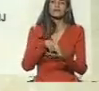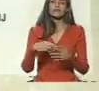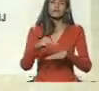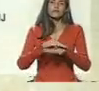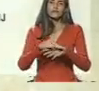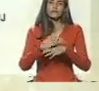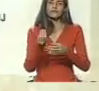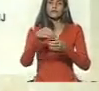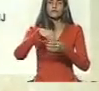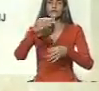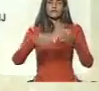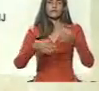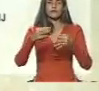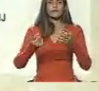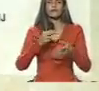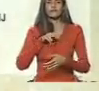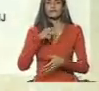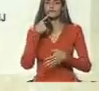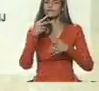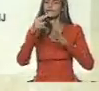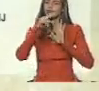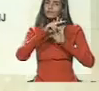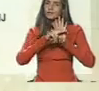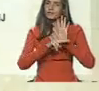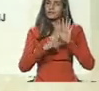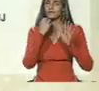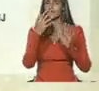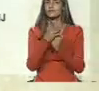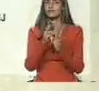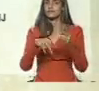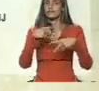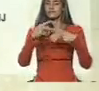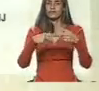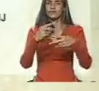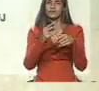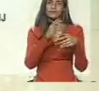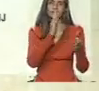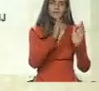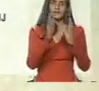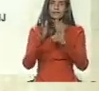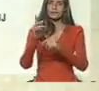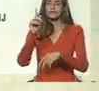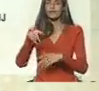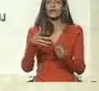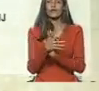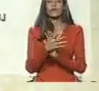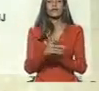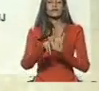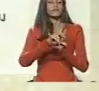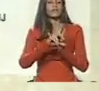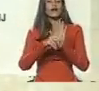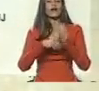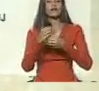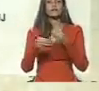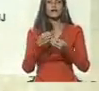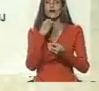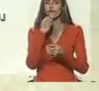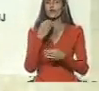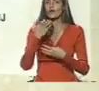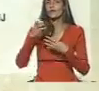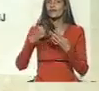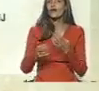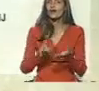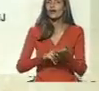Interior y Justicia, ya venimos definiendo las líneas gruesas de este proceso de clasificación y por supuesto que el código va ser el elemento